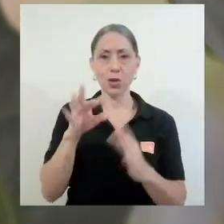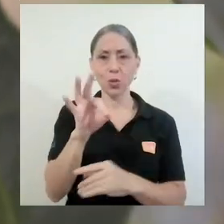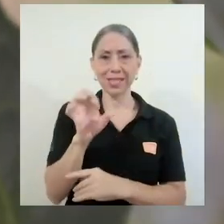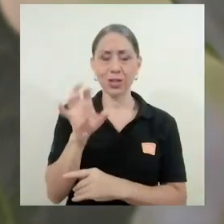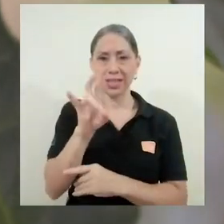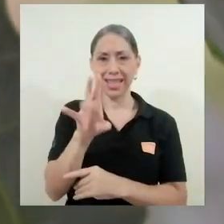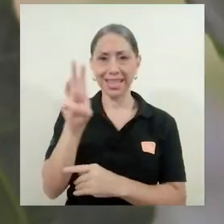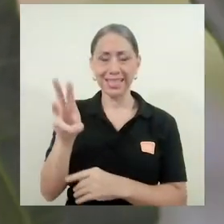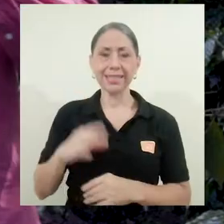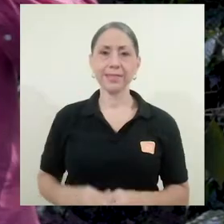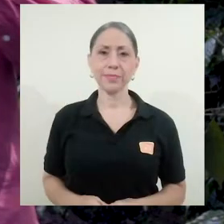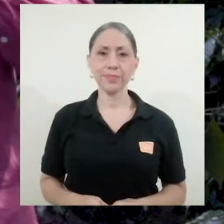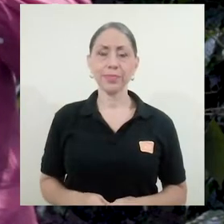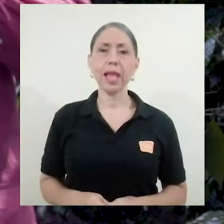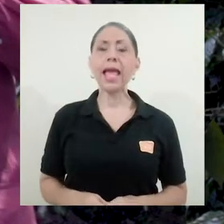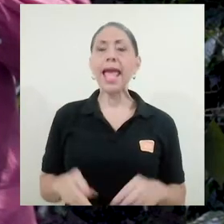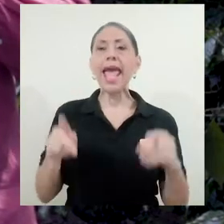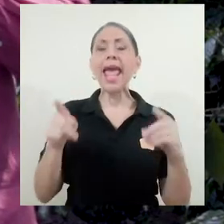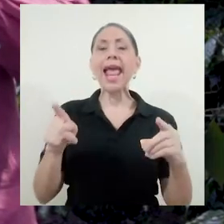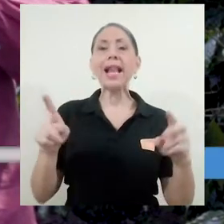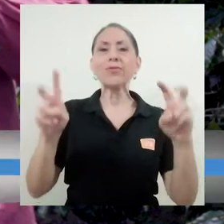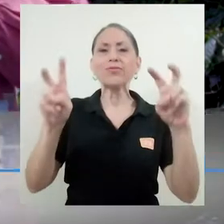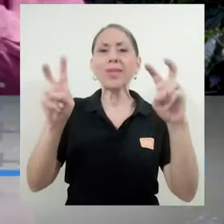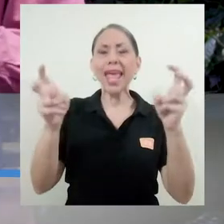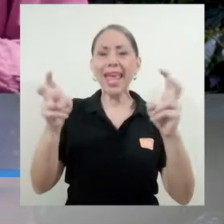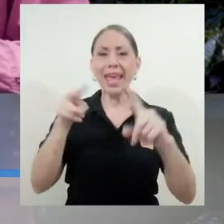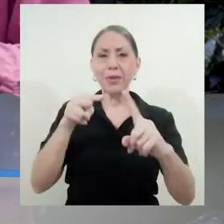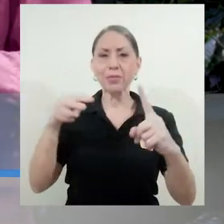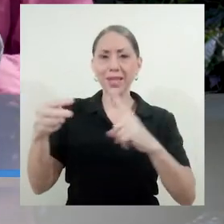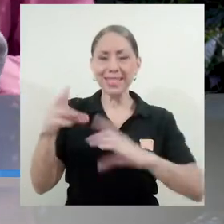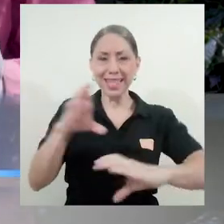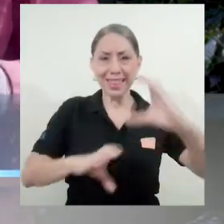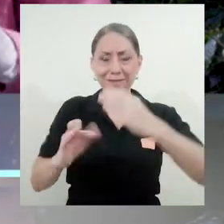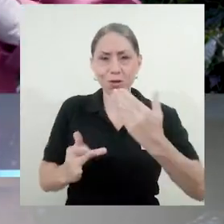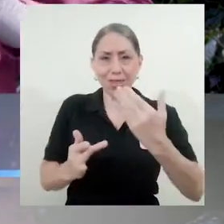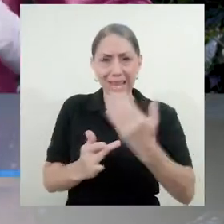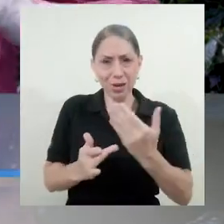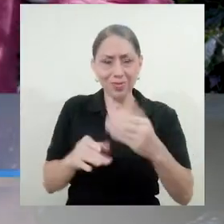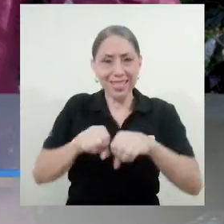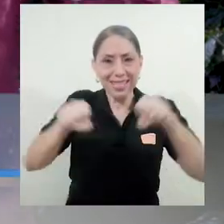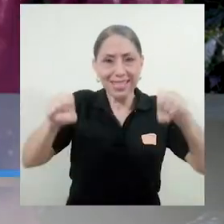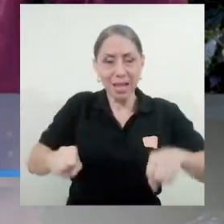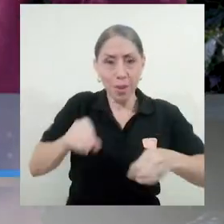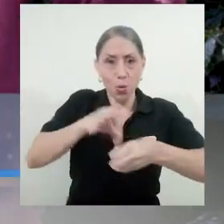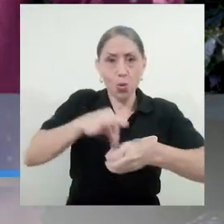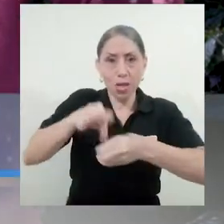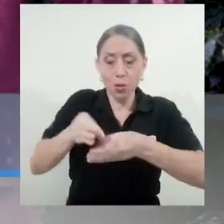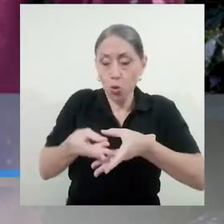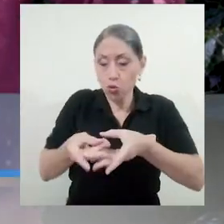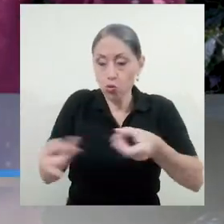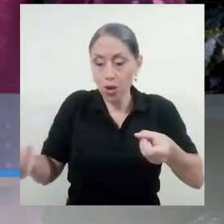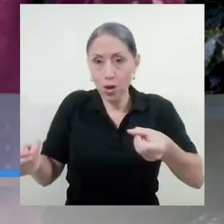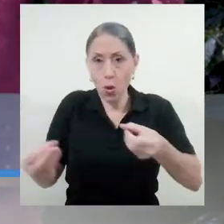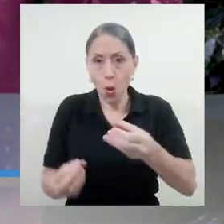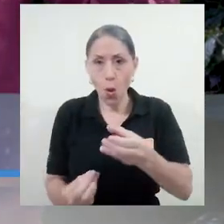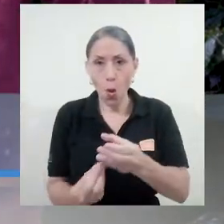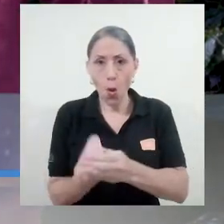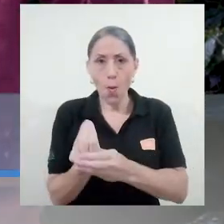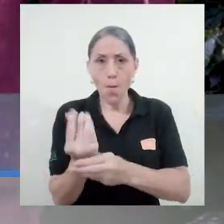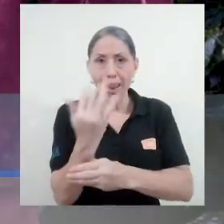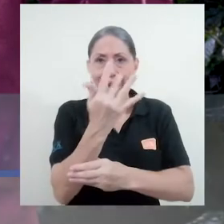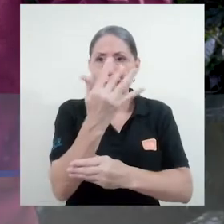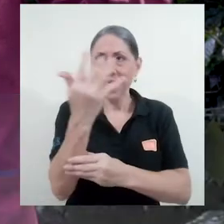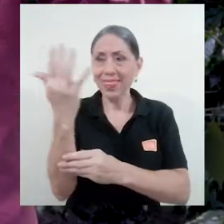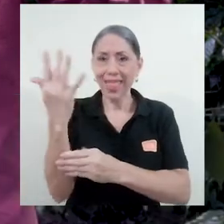Y el eje científico y técnico es el sistema continuo suelo-planta-atmósfera. El